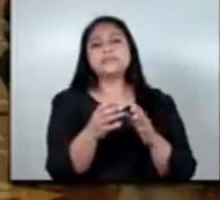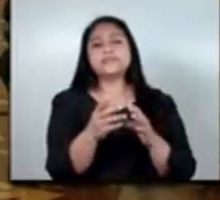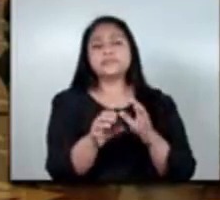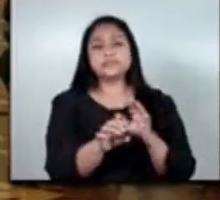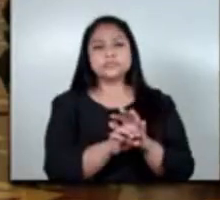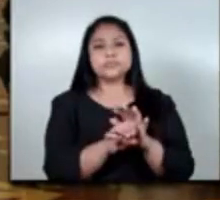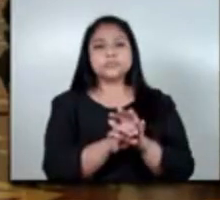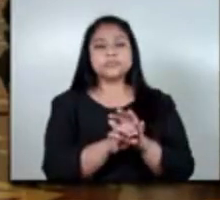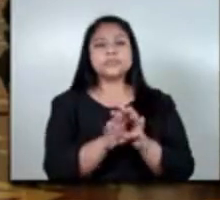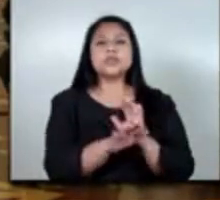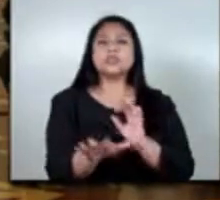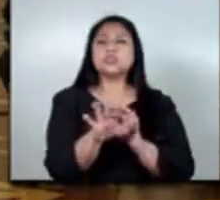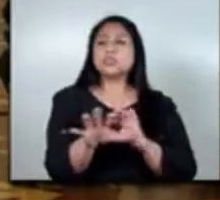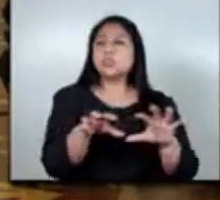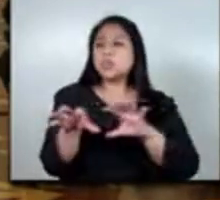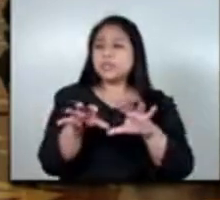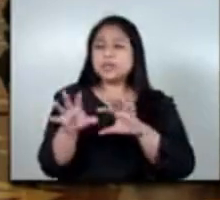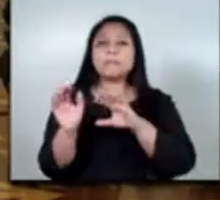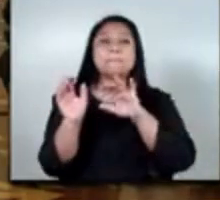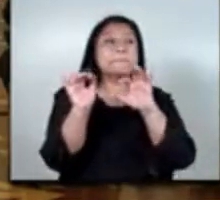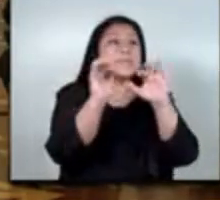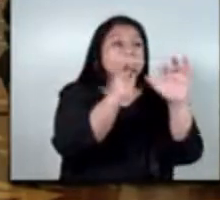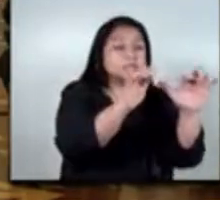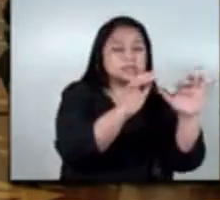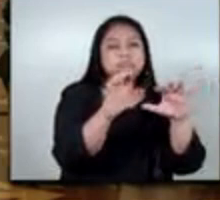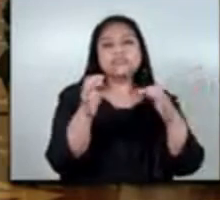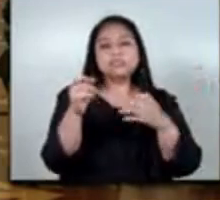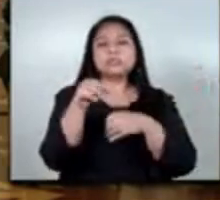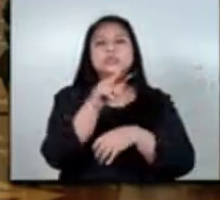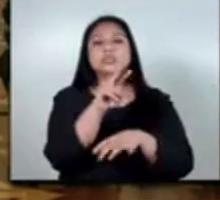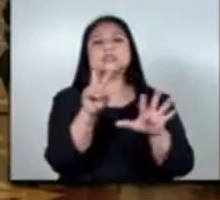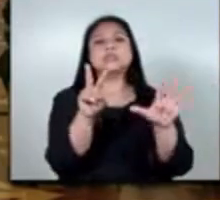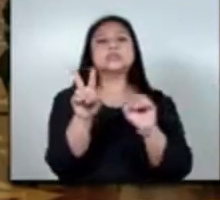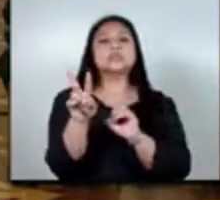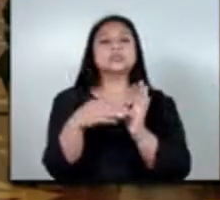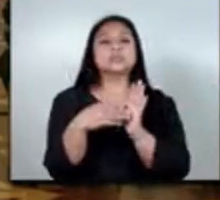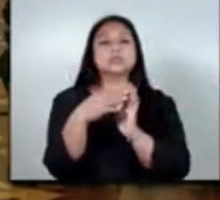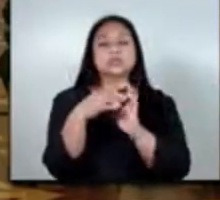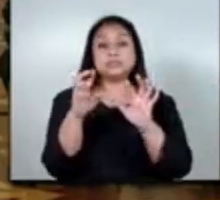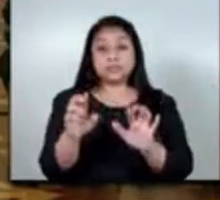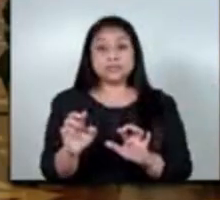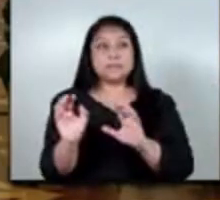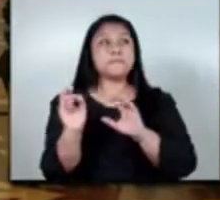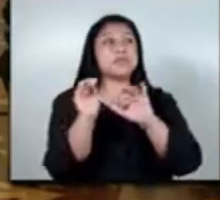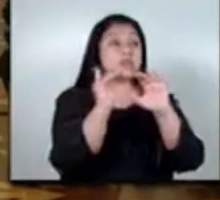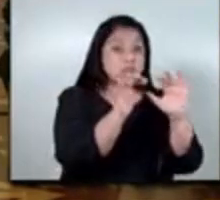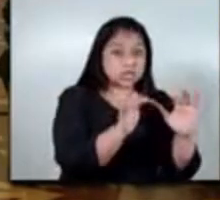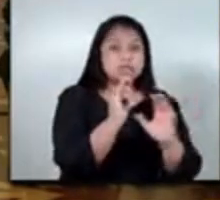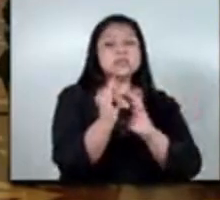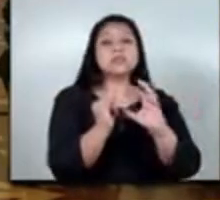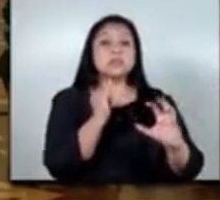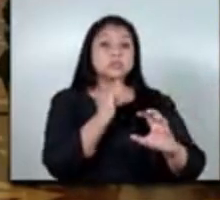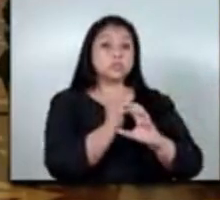fundamental en toda acción sobre la migración por eso de los 272 millones de personas migrantes internacionales